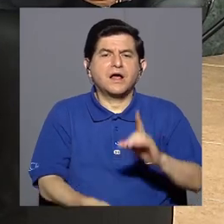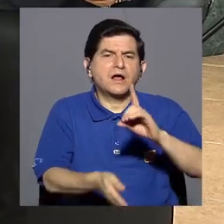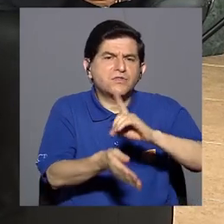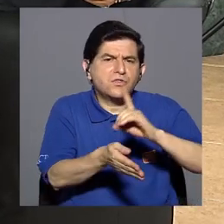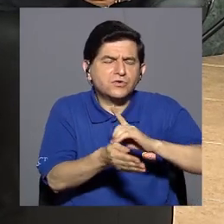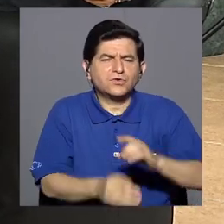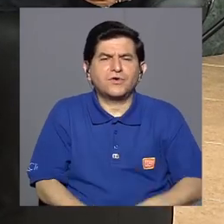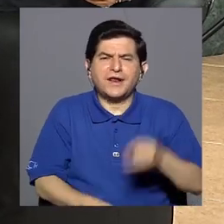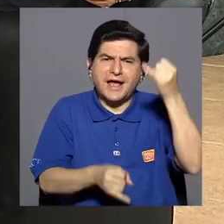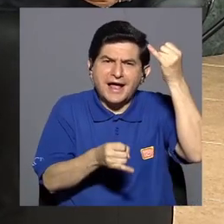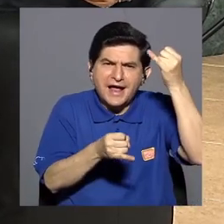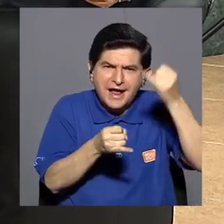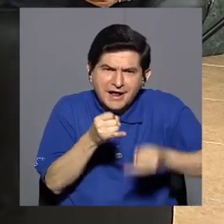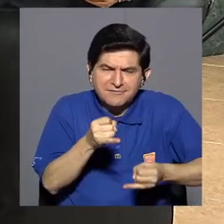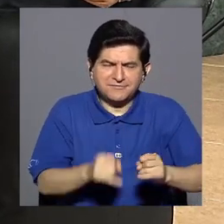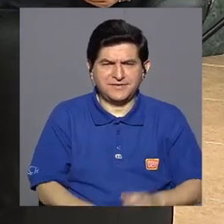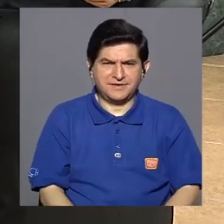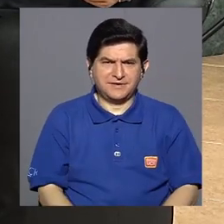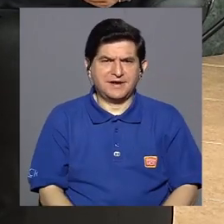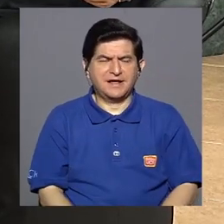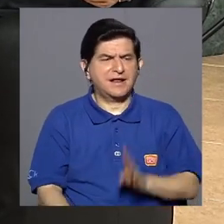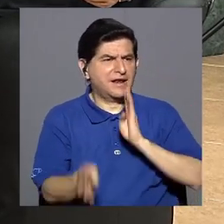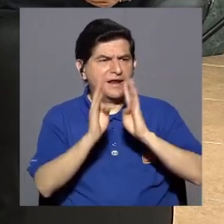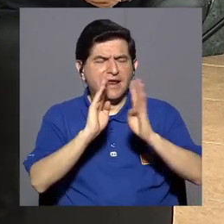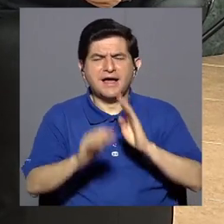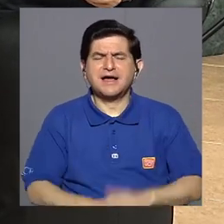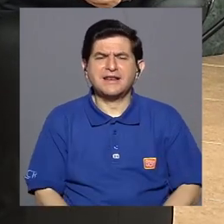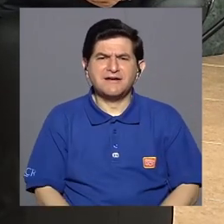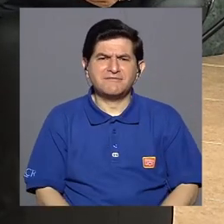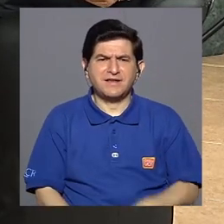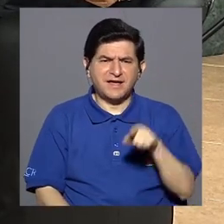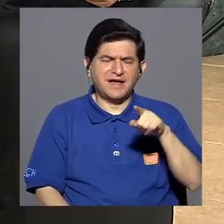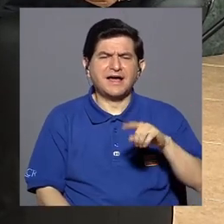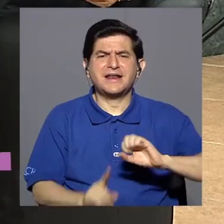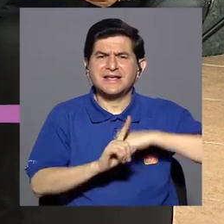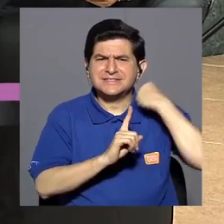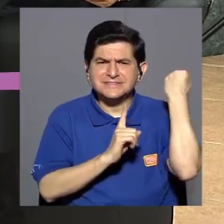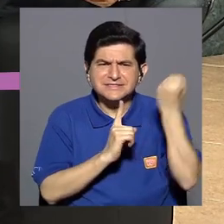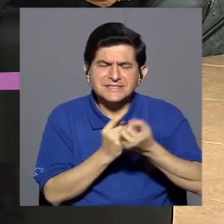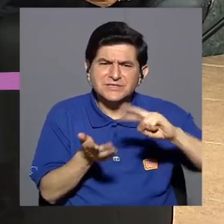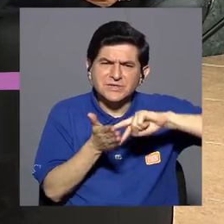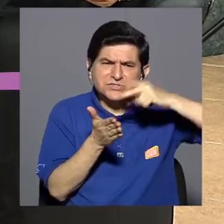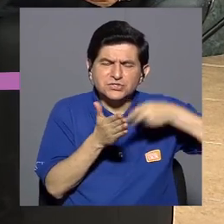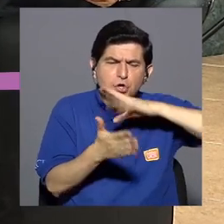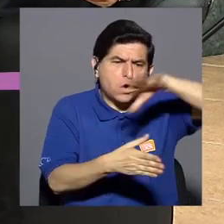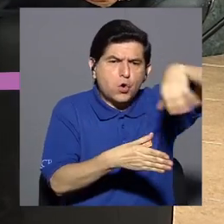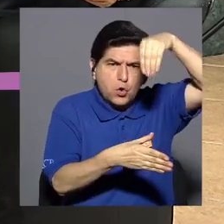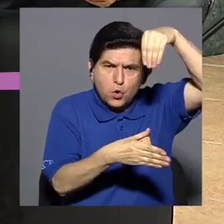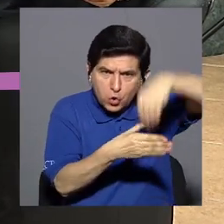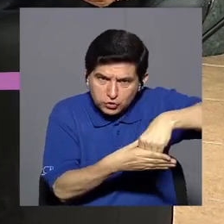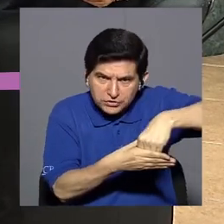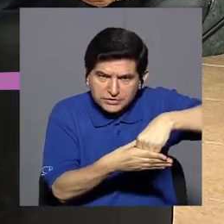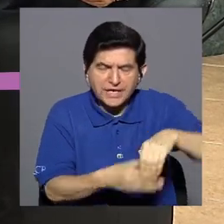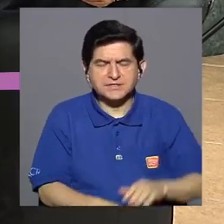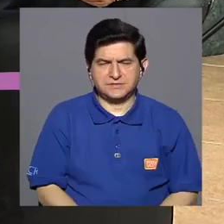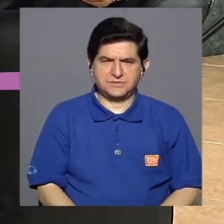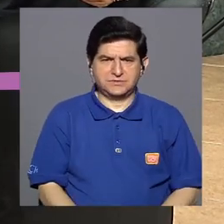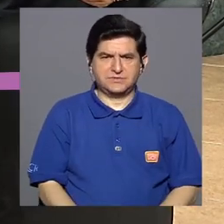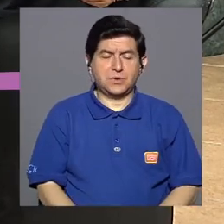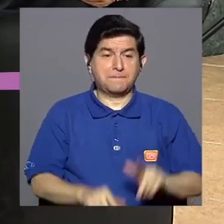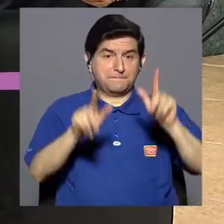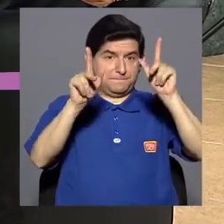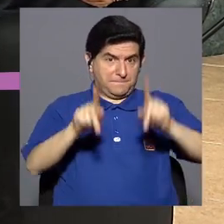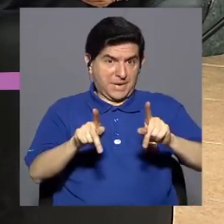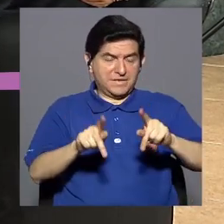doctora, al final, cuando hablamos de demencia, estamos hablando de una situación que implica un contexto, ¿verdad? O sea,